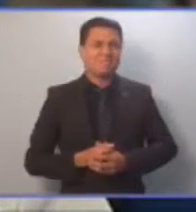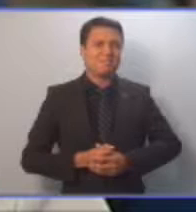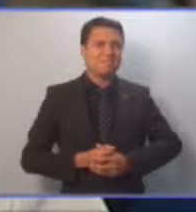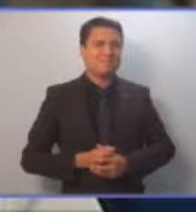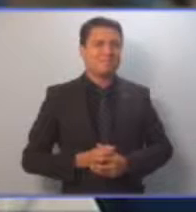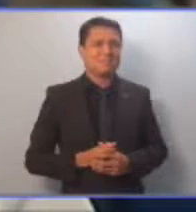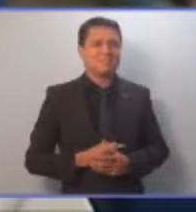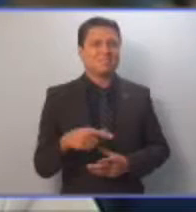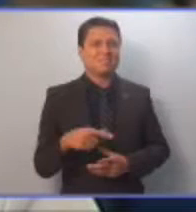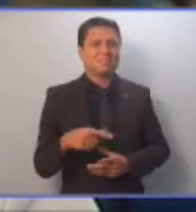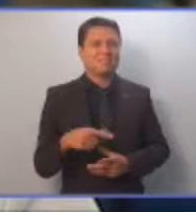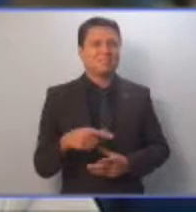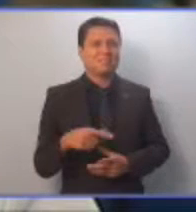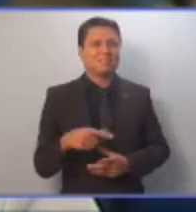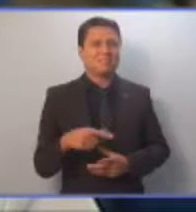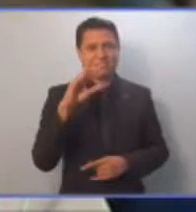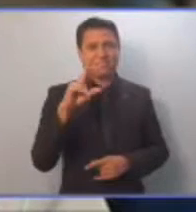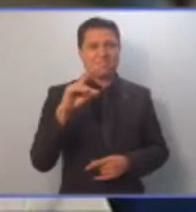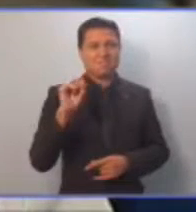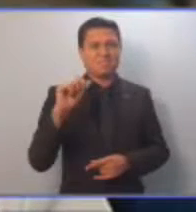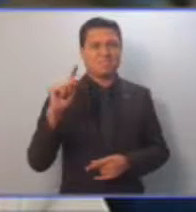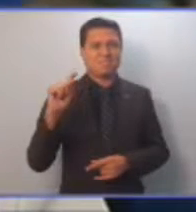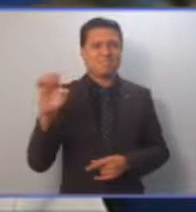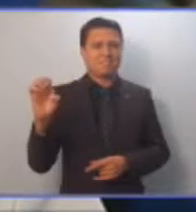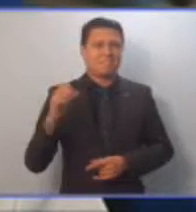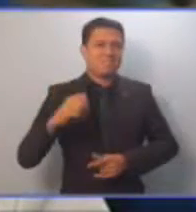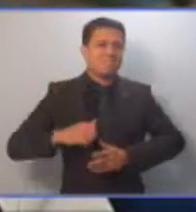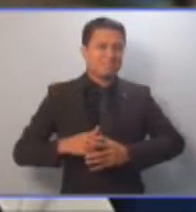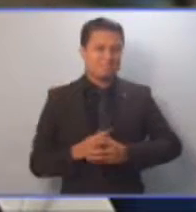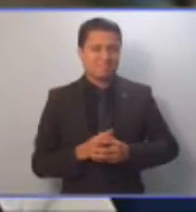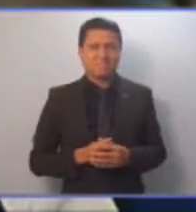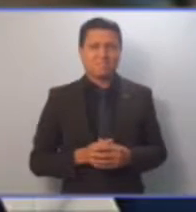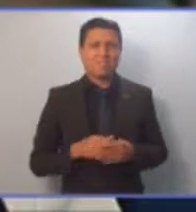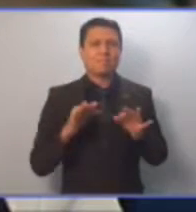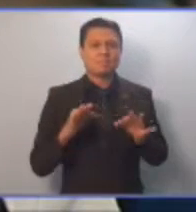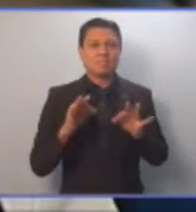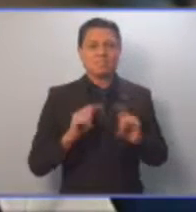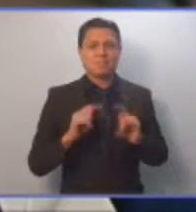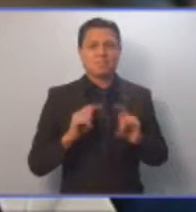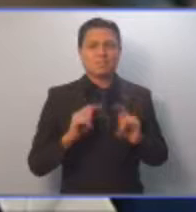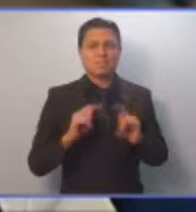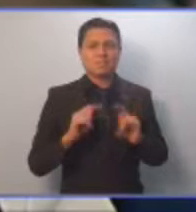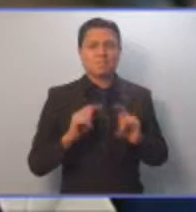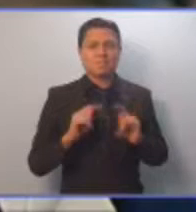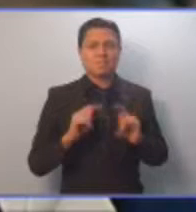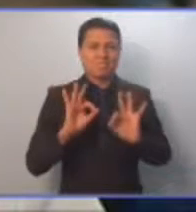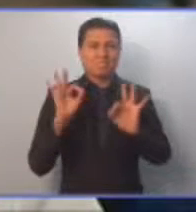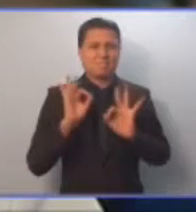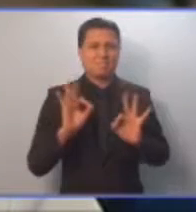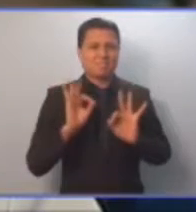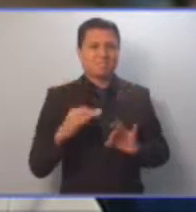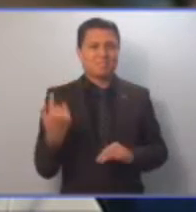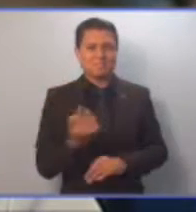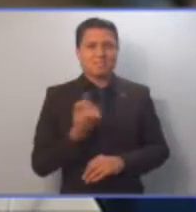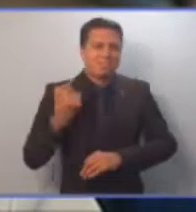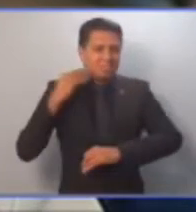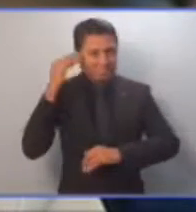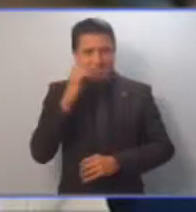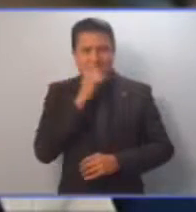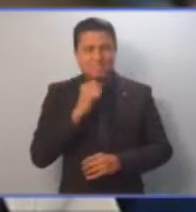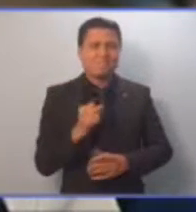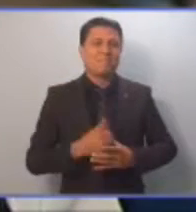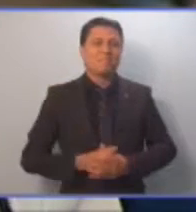familia de FUSATE, que con amor y mucho esmero, tratan de mejorar la calidad de vida de nuestros adultos mayores.